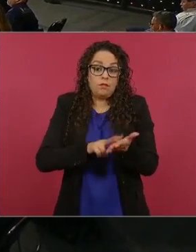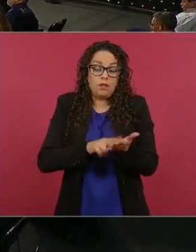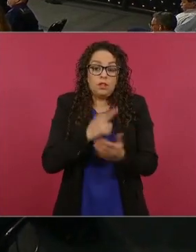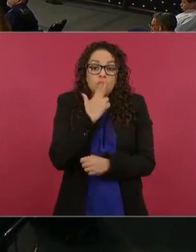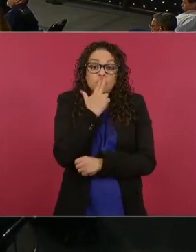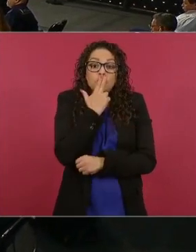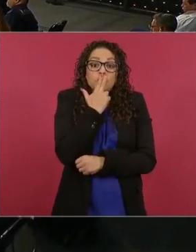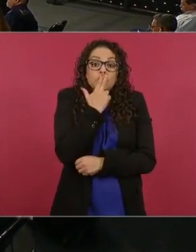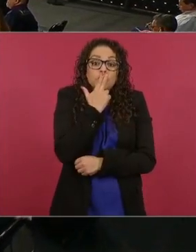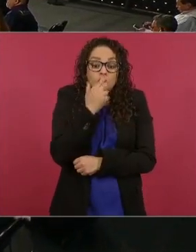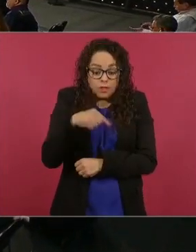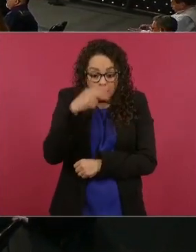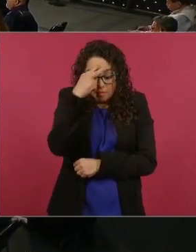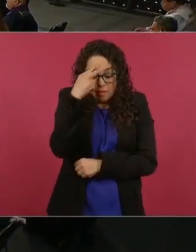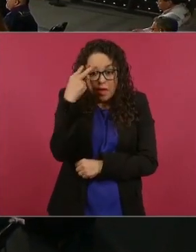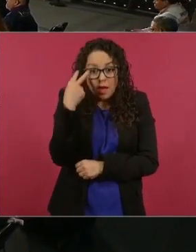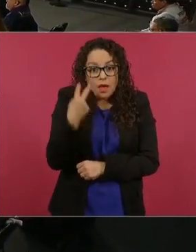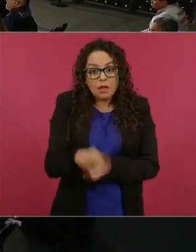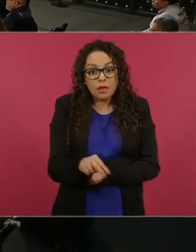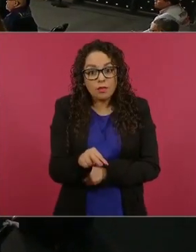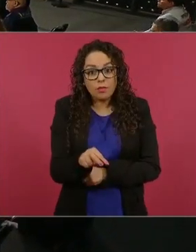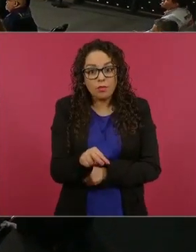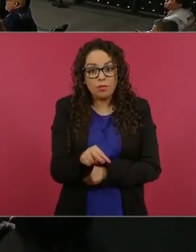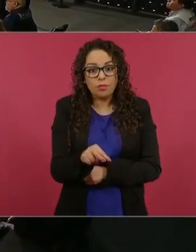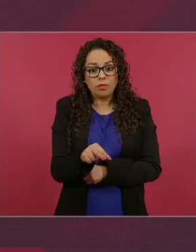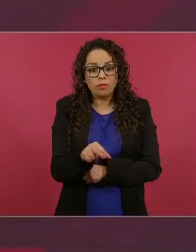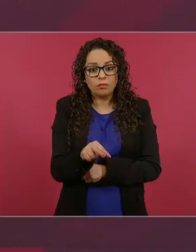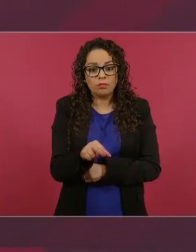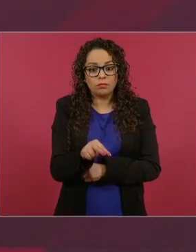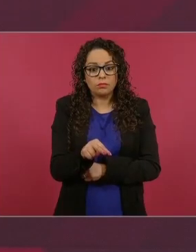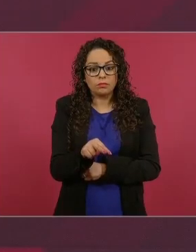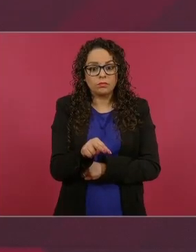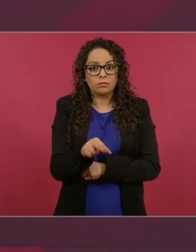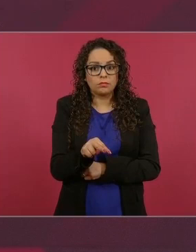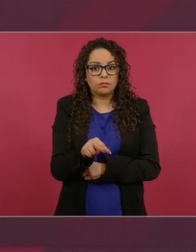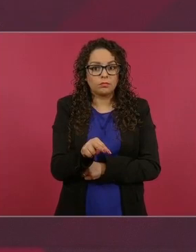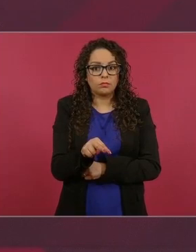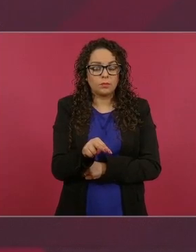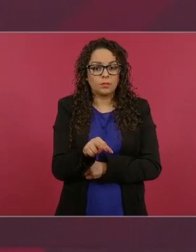que vienen de lejos